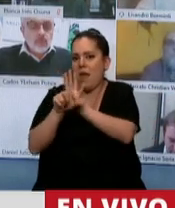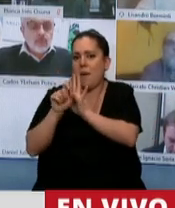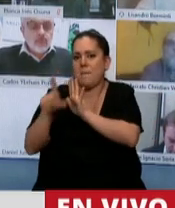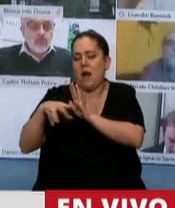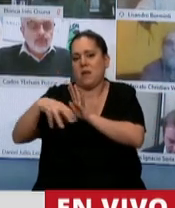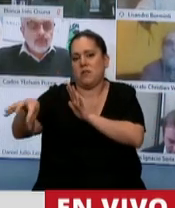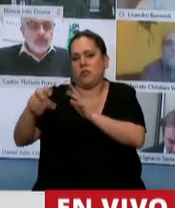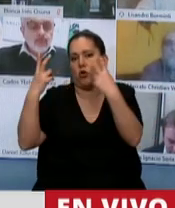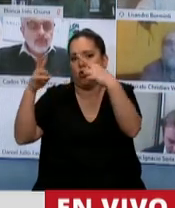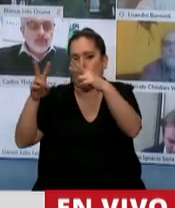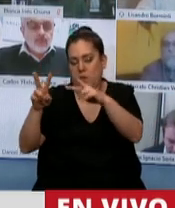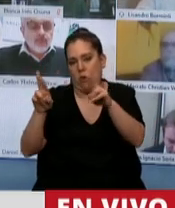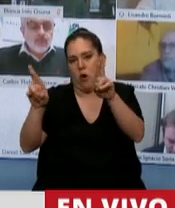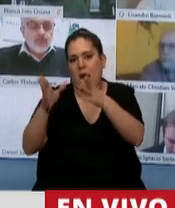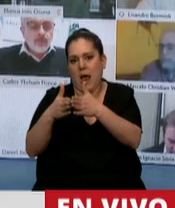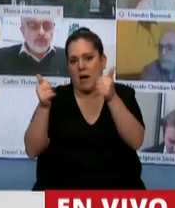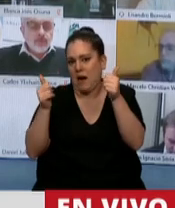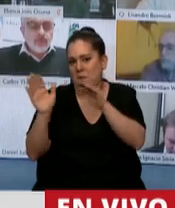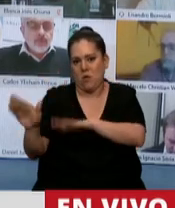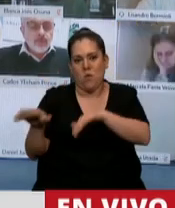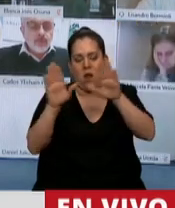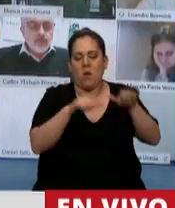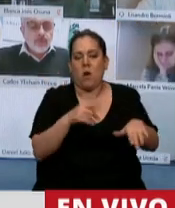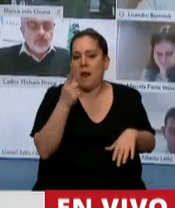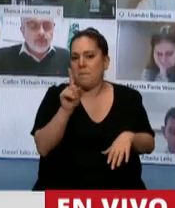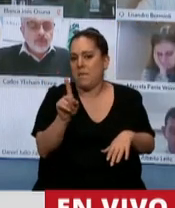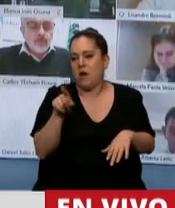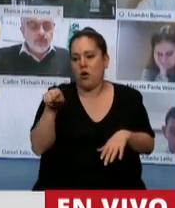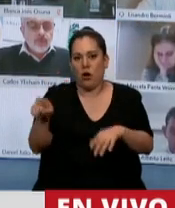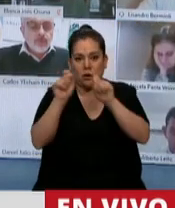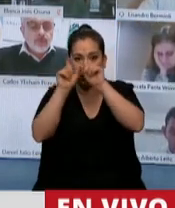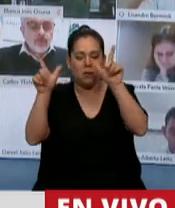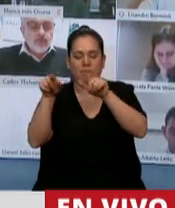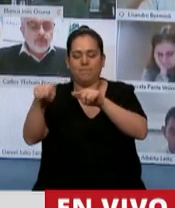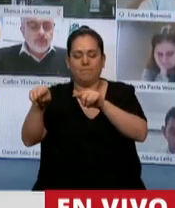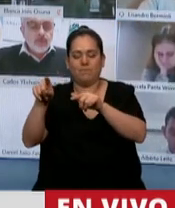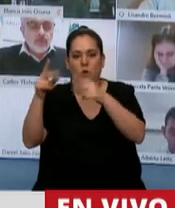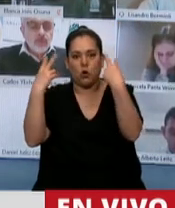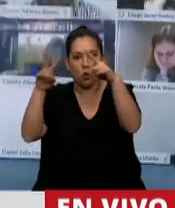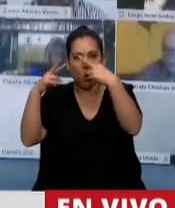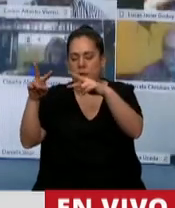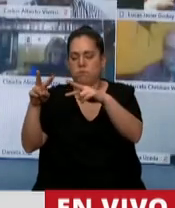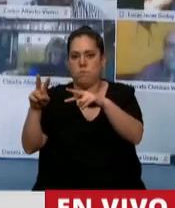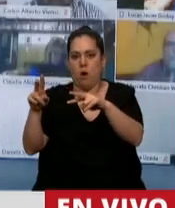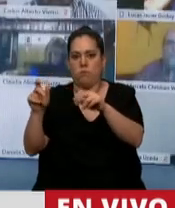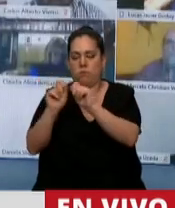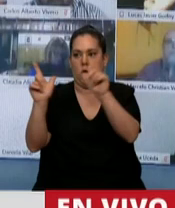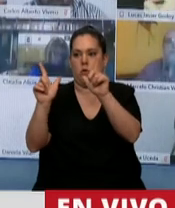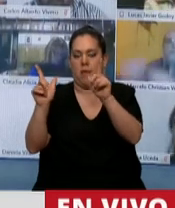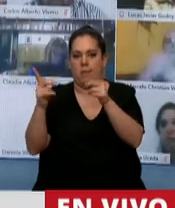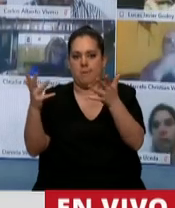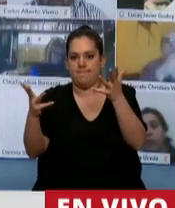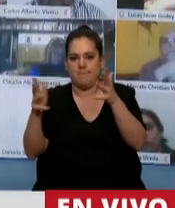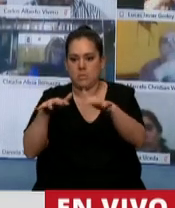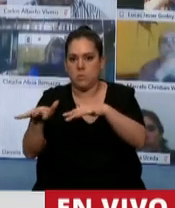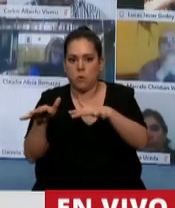otros sectores que se han visto sorprendidos con toda esta situación y que ha afectado efectivamente a muchos